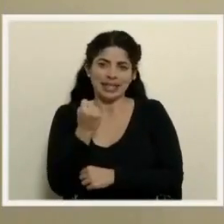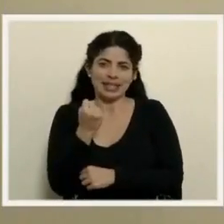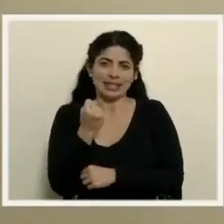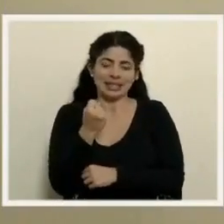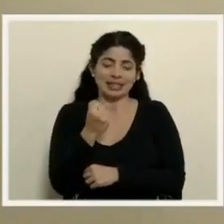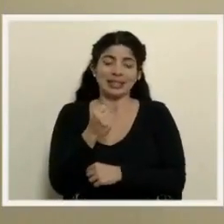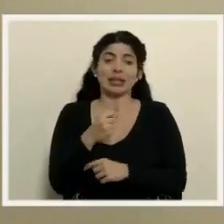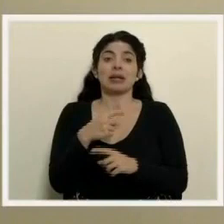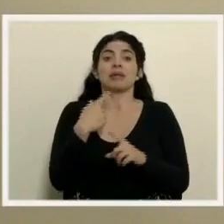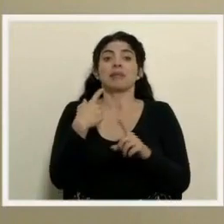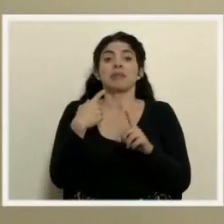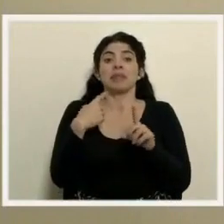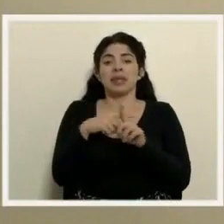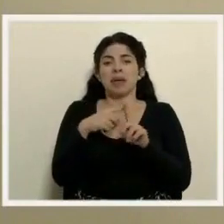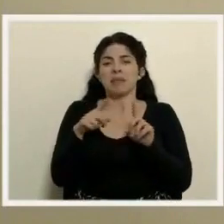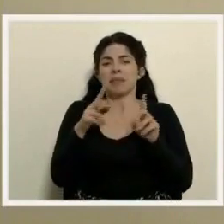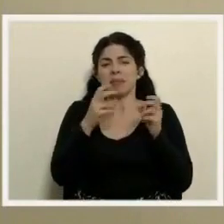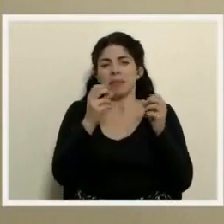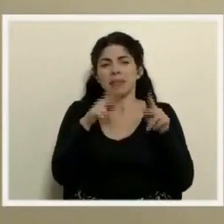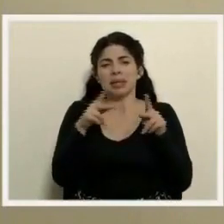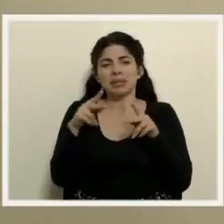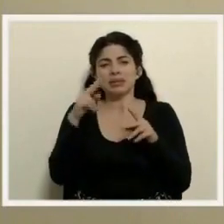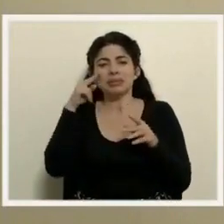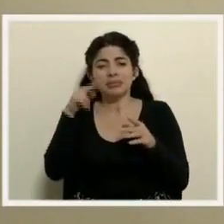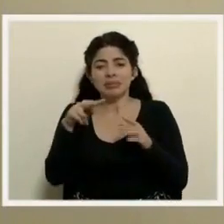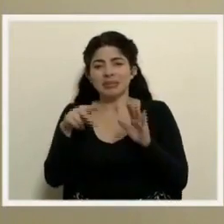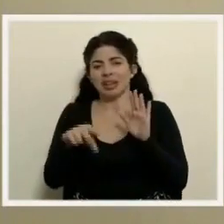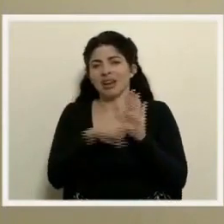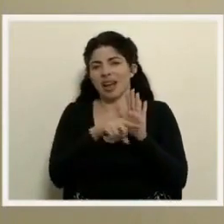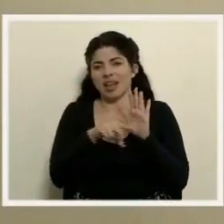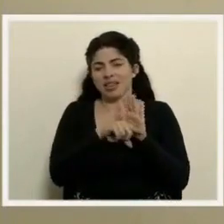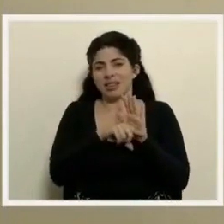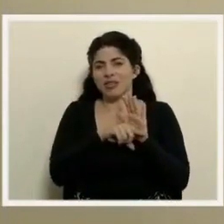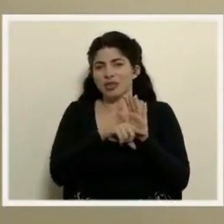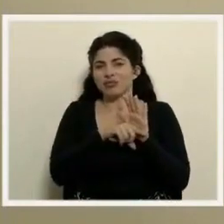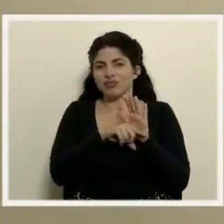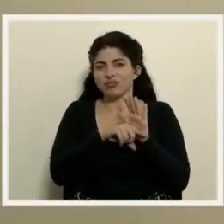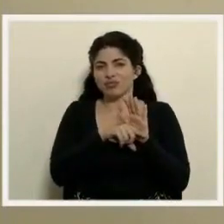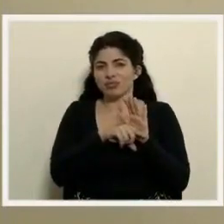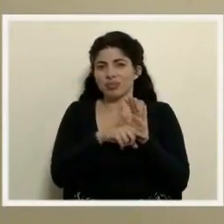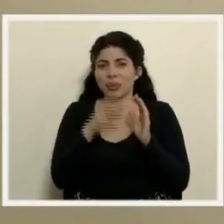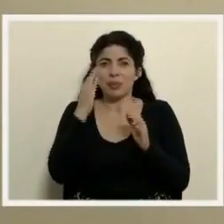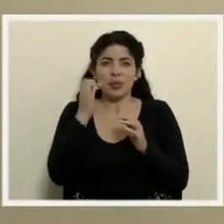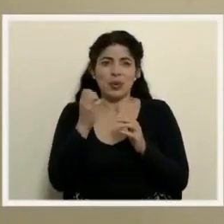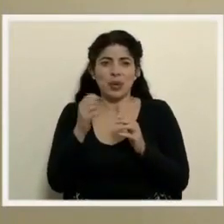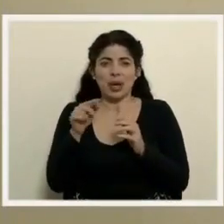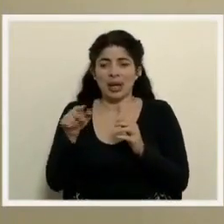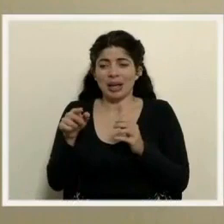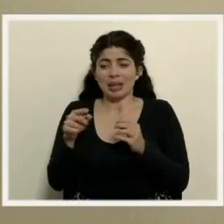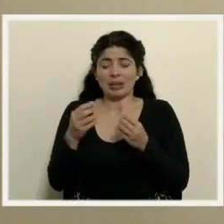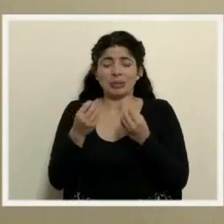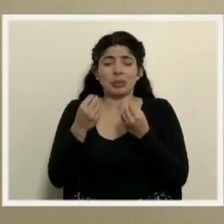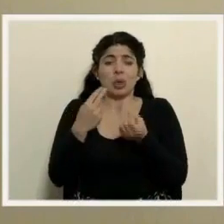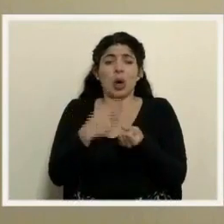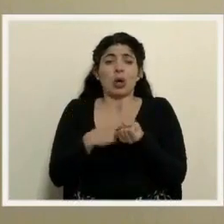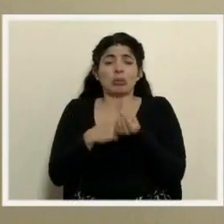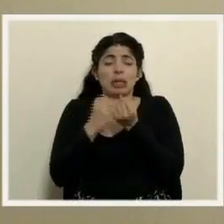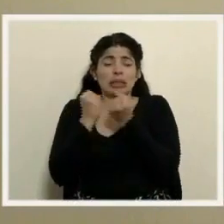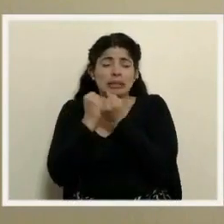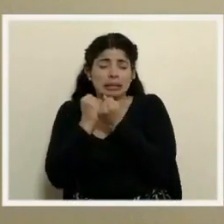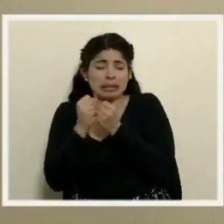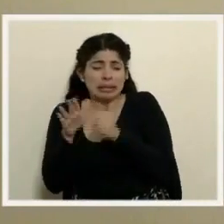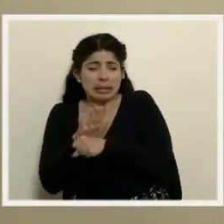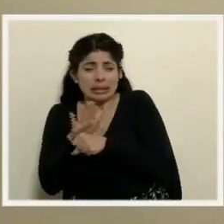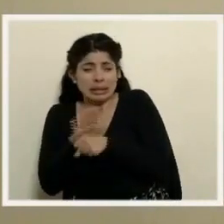lamentablemente una perspectiva negativa a nivel de continuar con el colapso, con la sobredemanda de los hospitales.